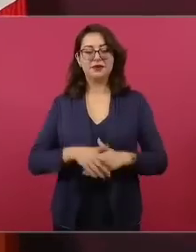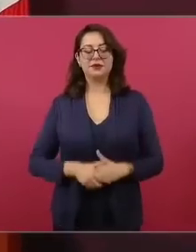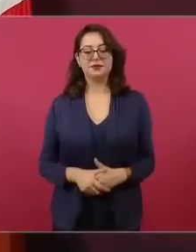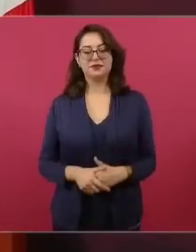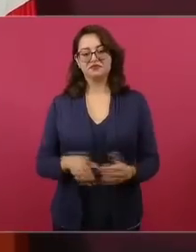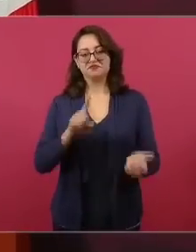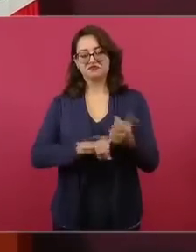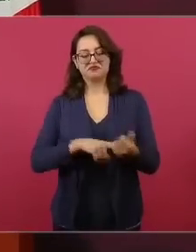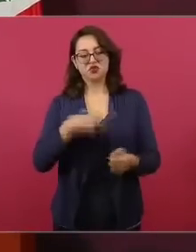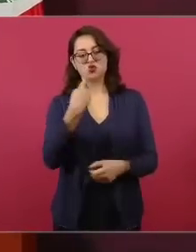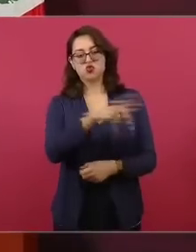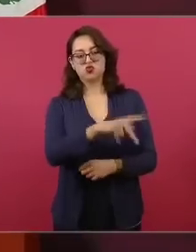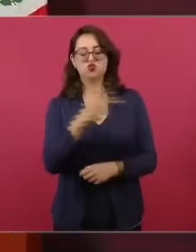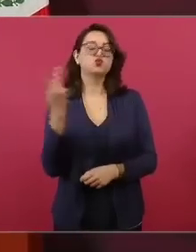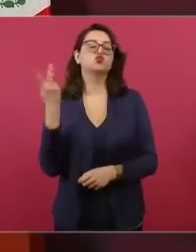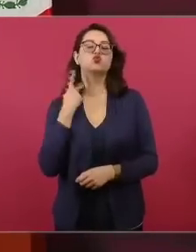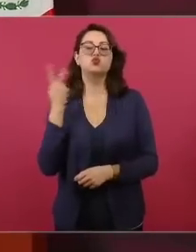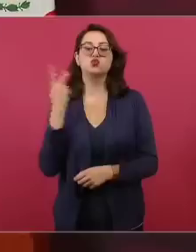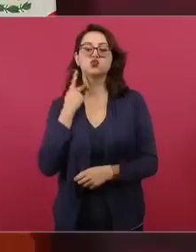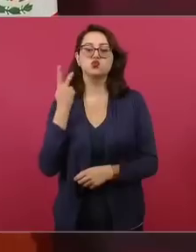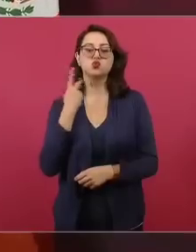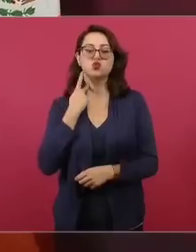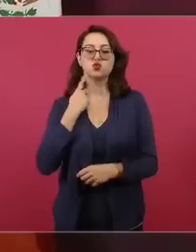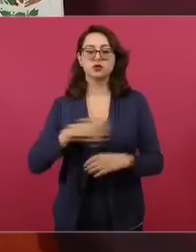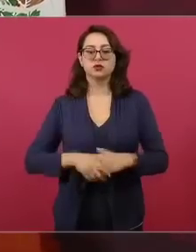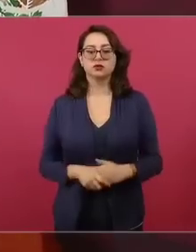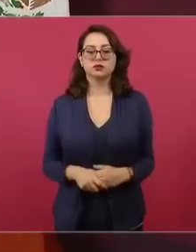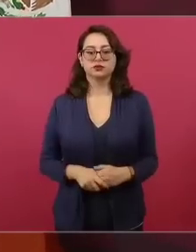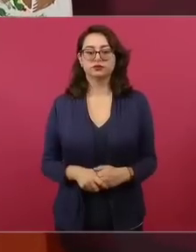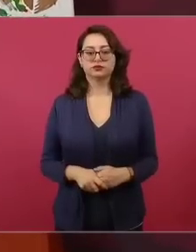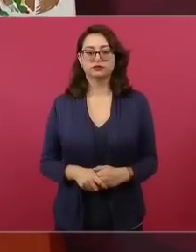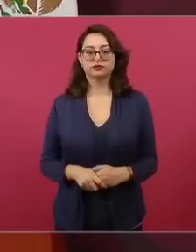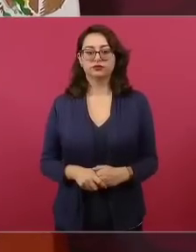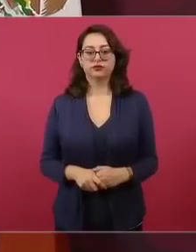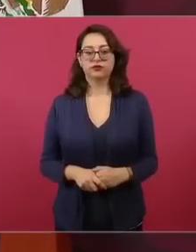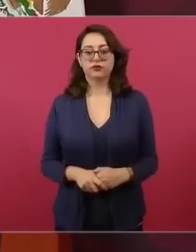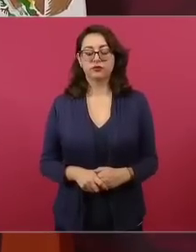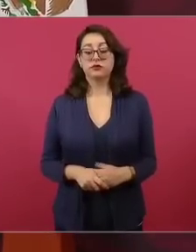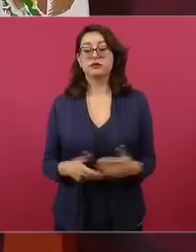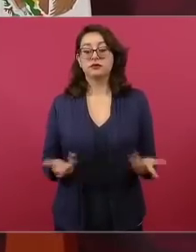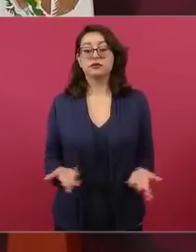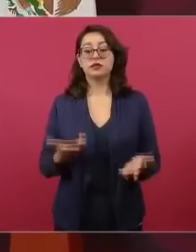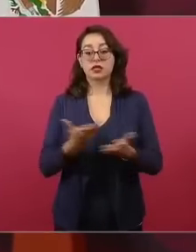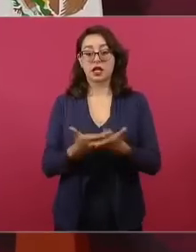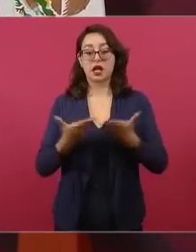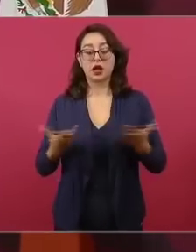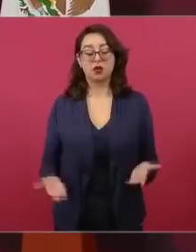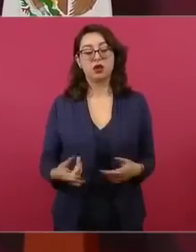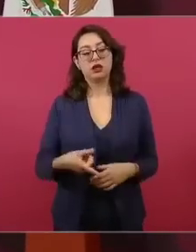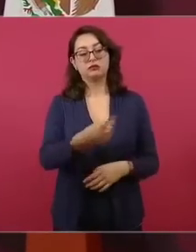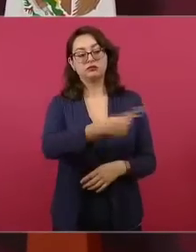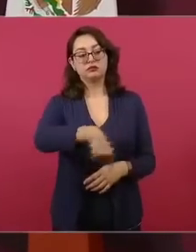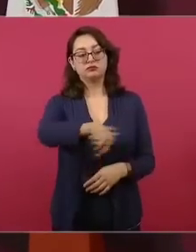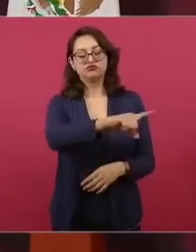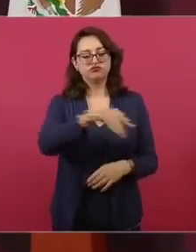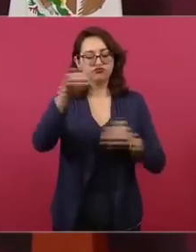Y por qué Xochitl, de nuevo repito, bueno, es que trabajó con Fox,